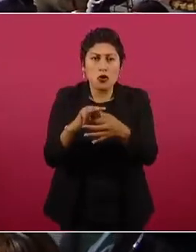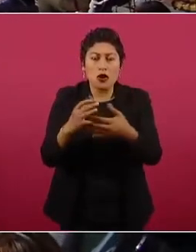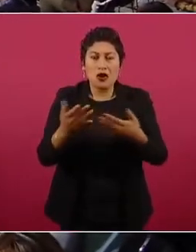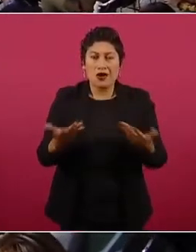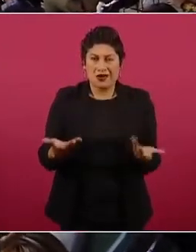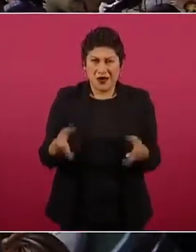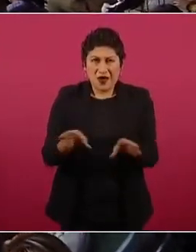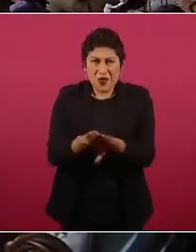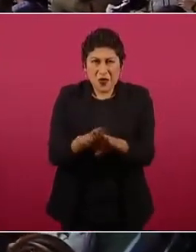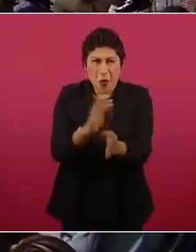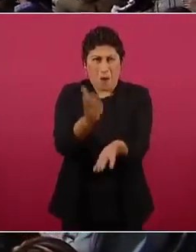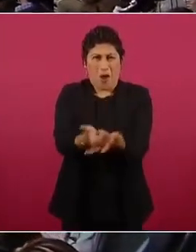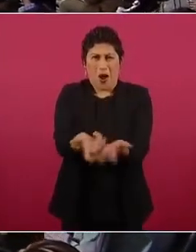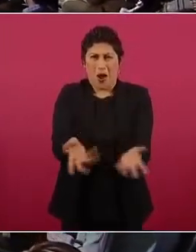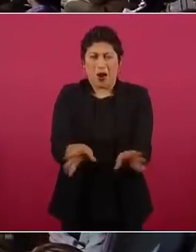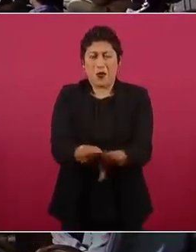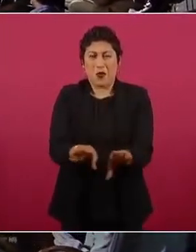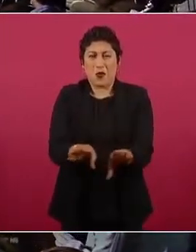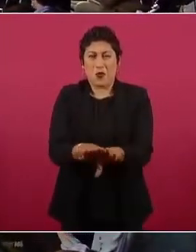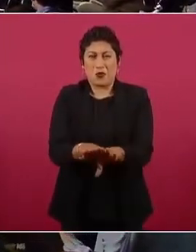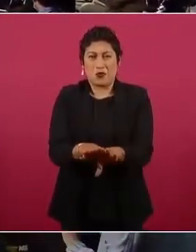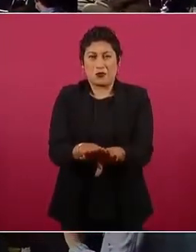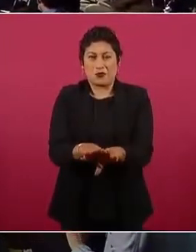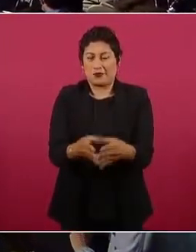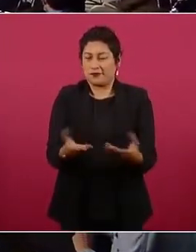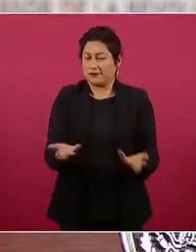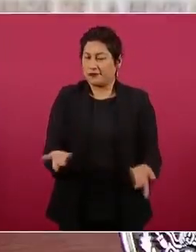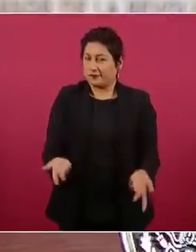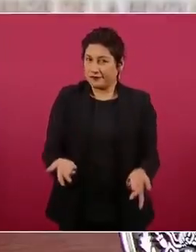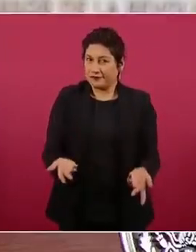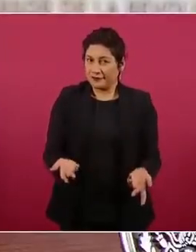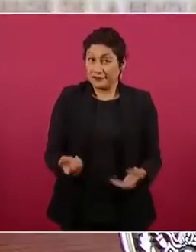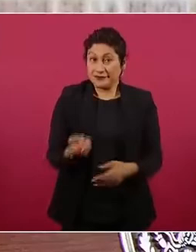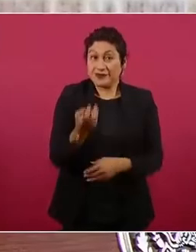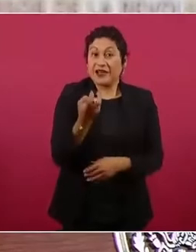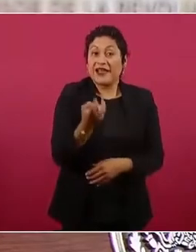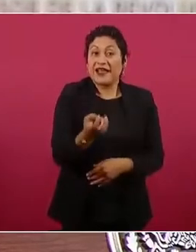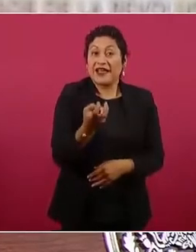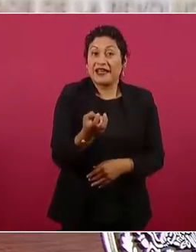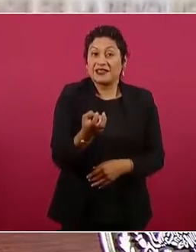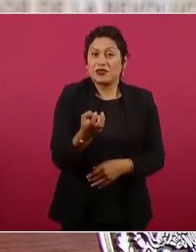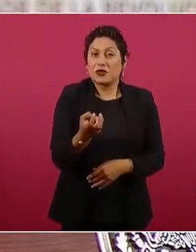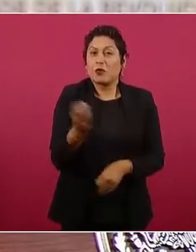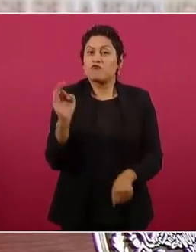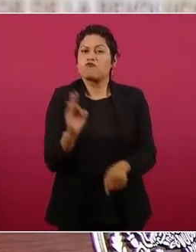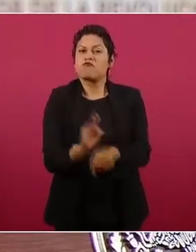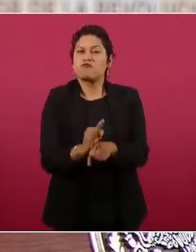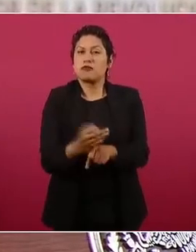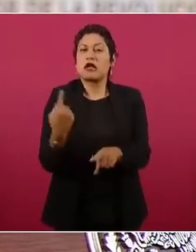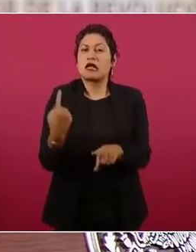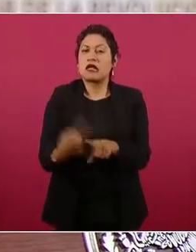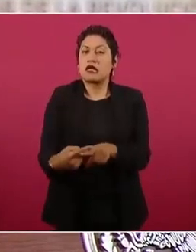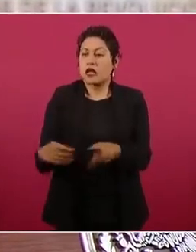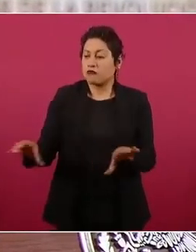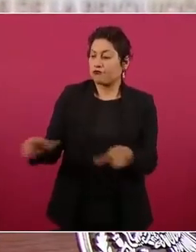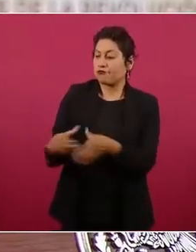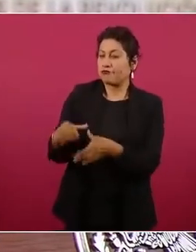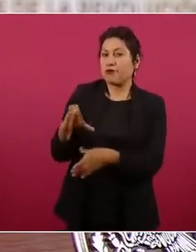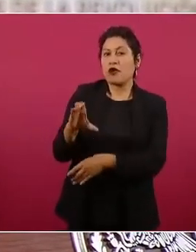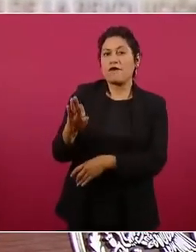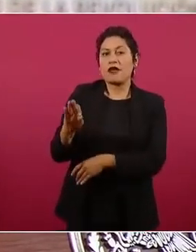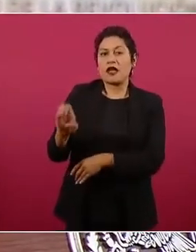Todo eso se ha hecho con la Comisión Federal de Electricidad, que es una empresa pública.